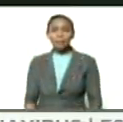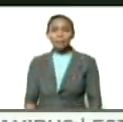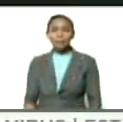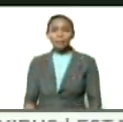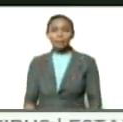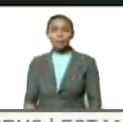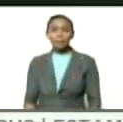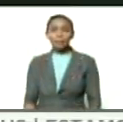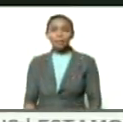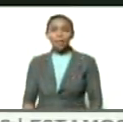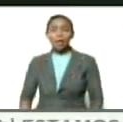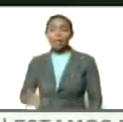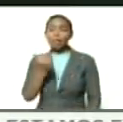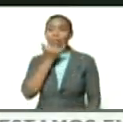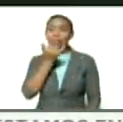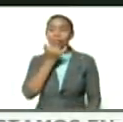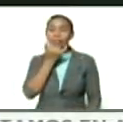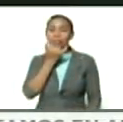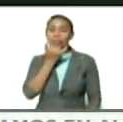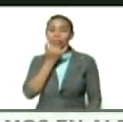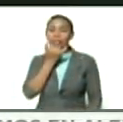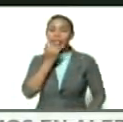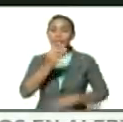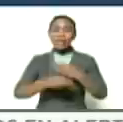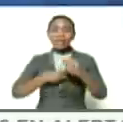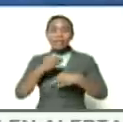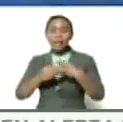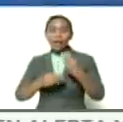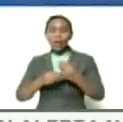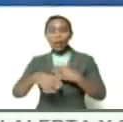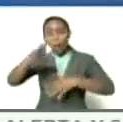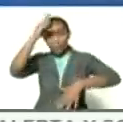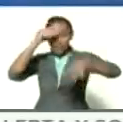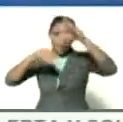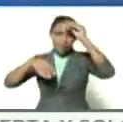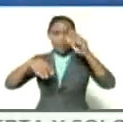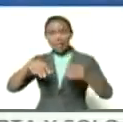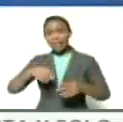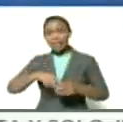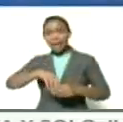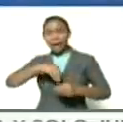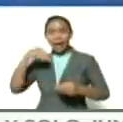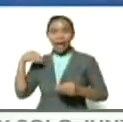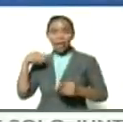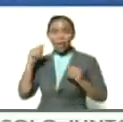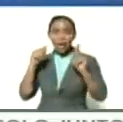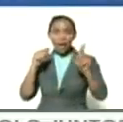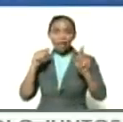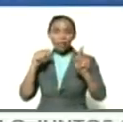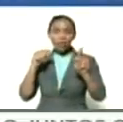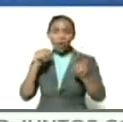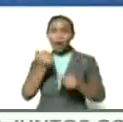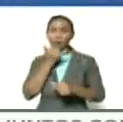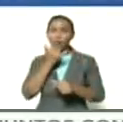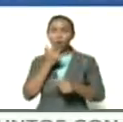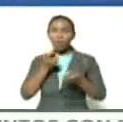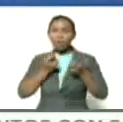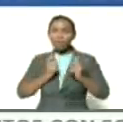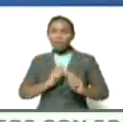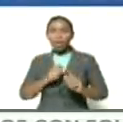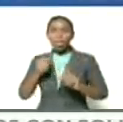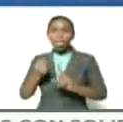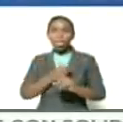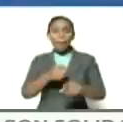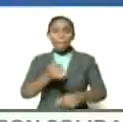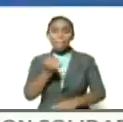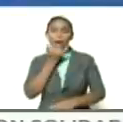con los errores cometidos y los aprendizajes sacados de esos errores con los intentos fallidos